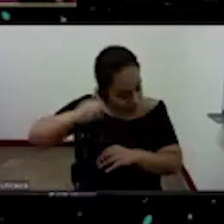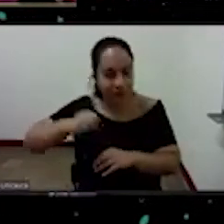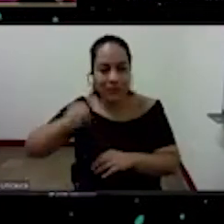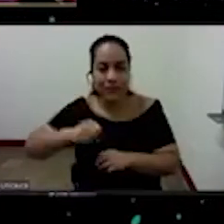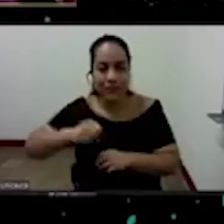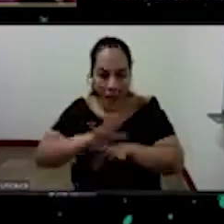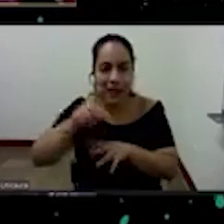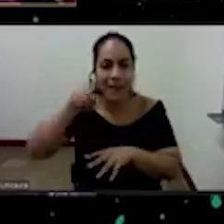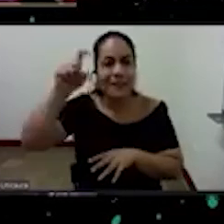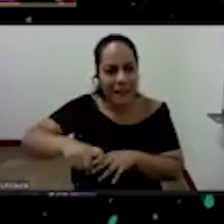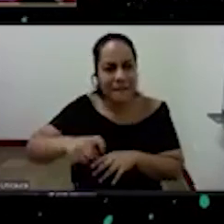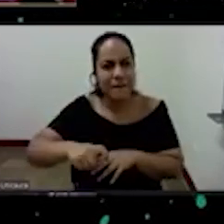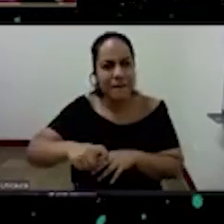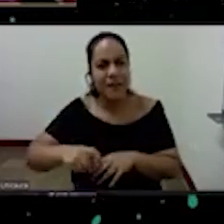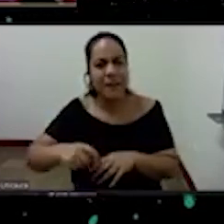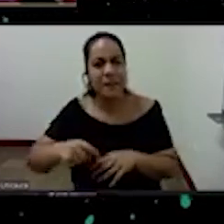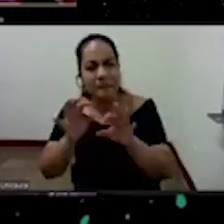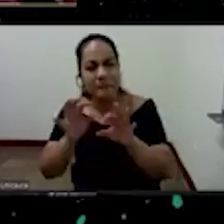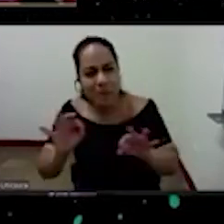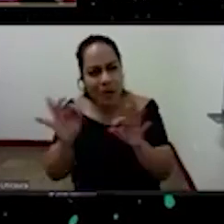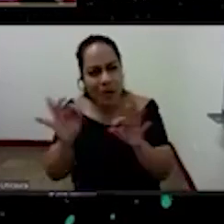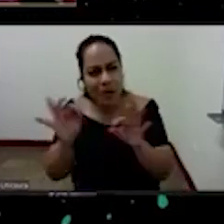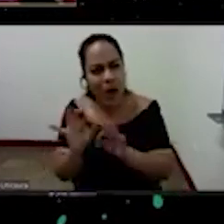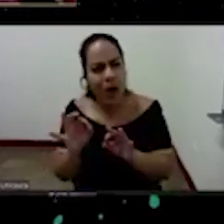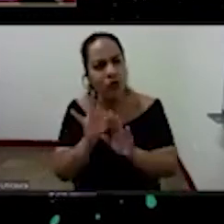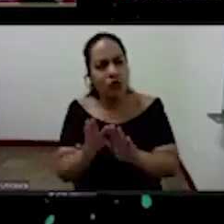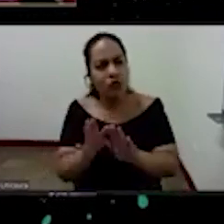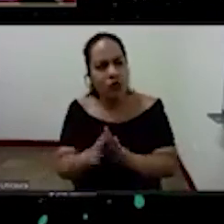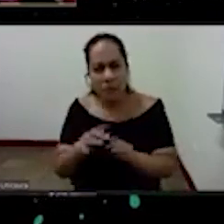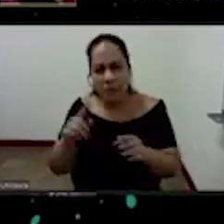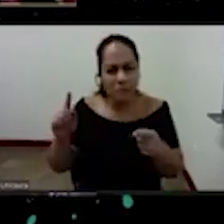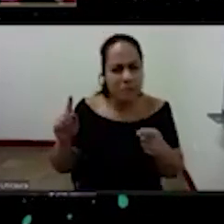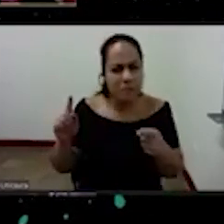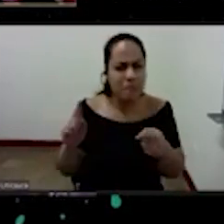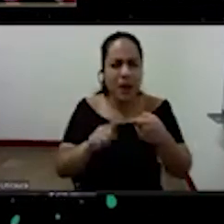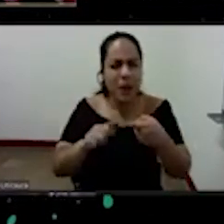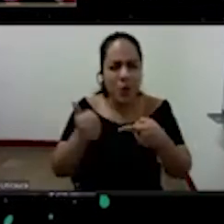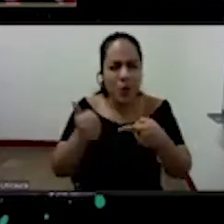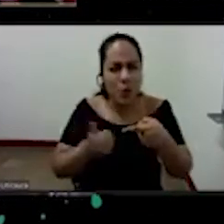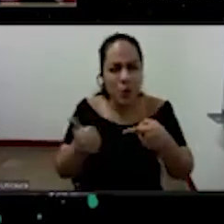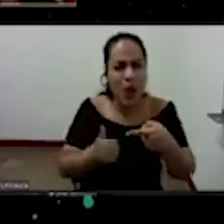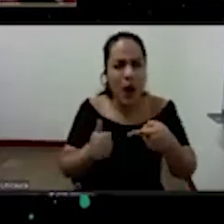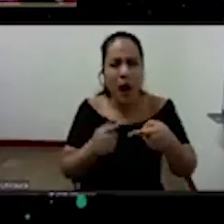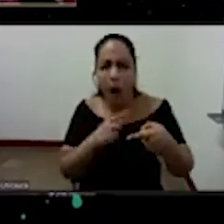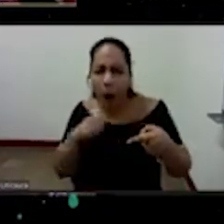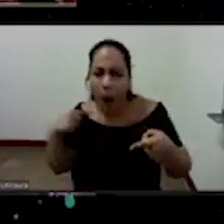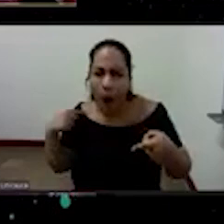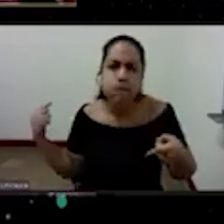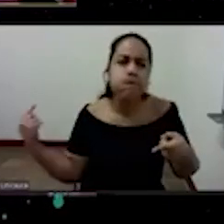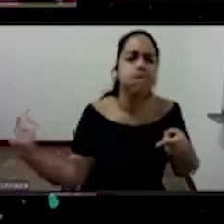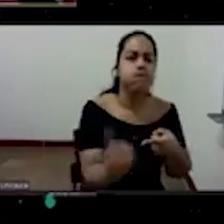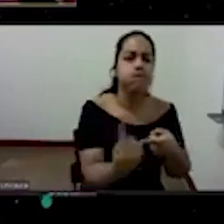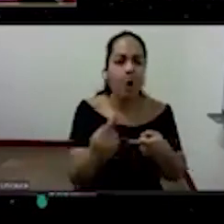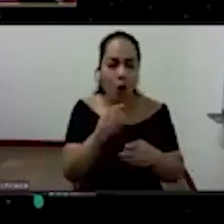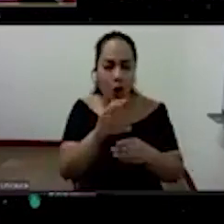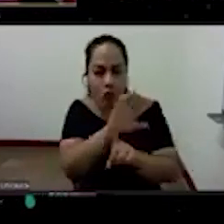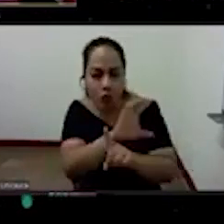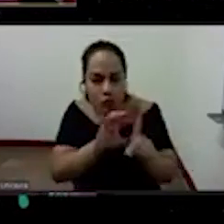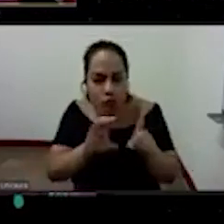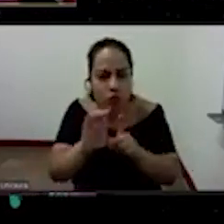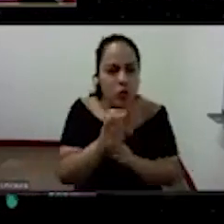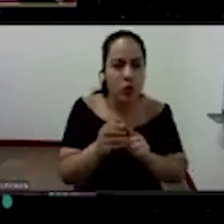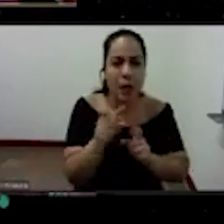que partir de la negritud que existe en todas las culturas donde